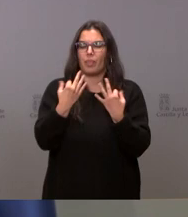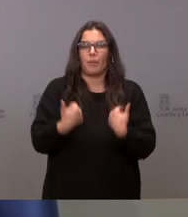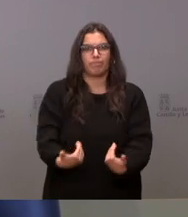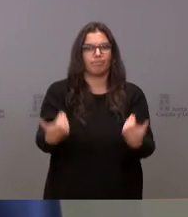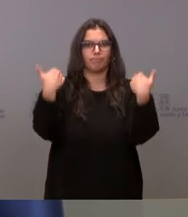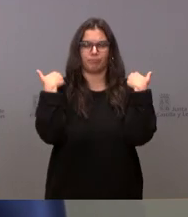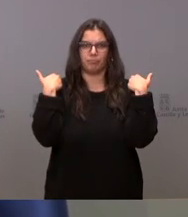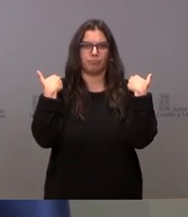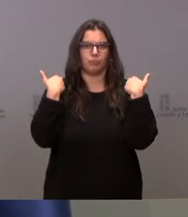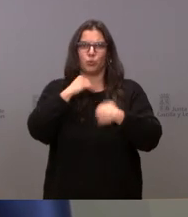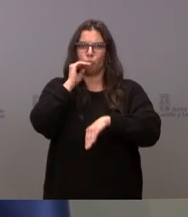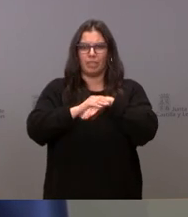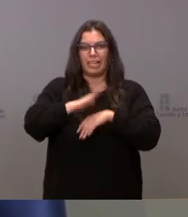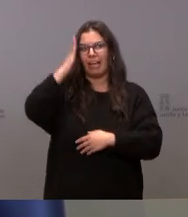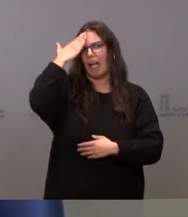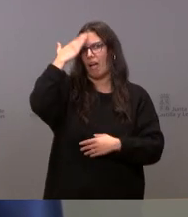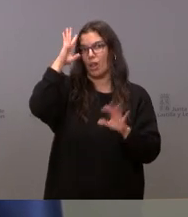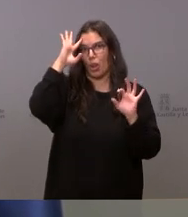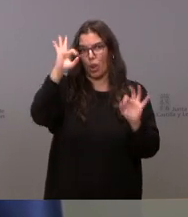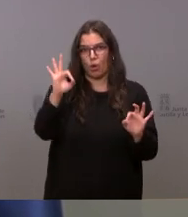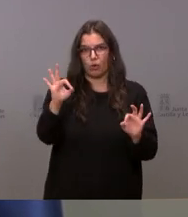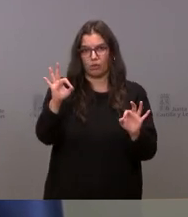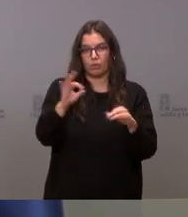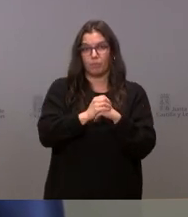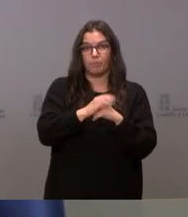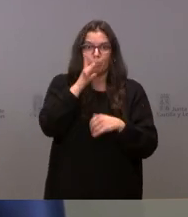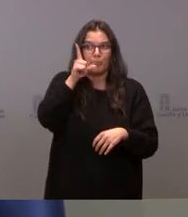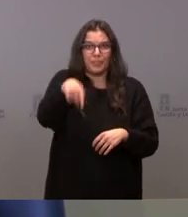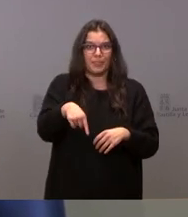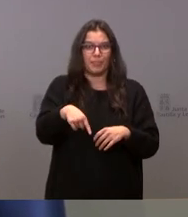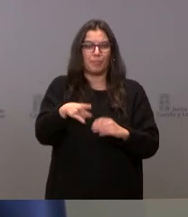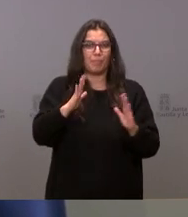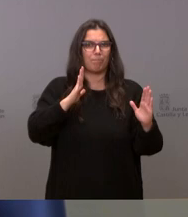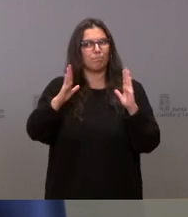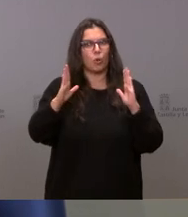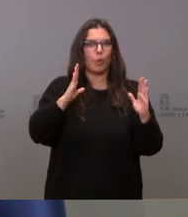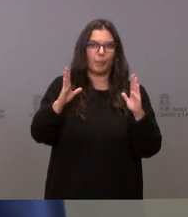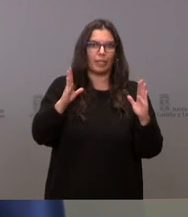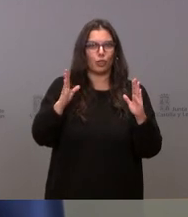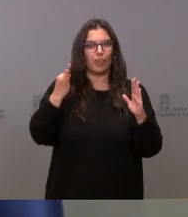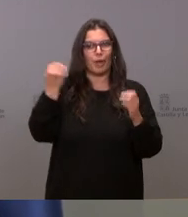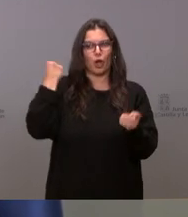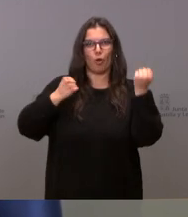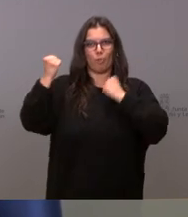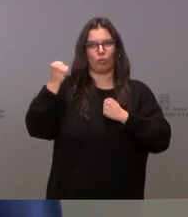parte de responsabilidad y su sentido común porque también es un momento para ser adultos.